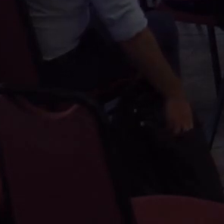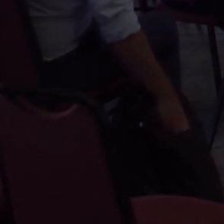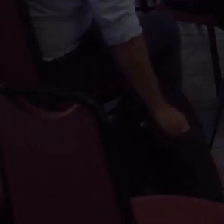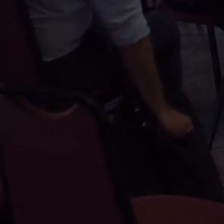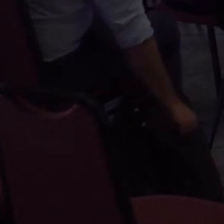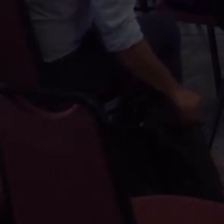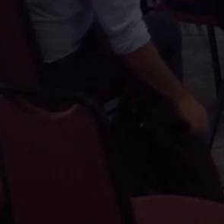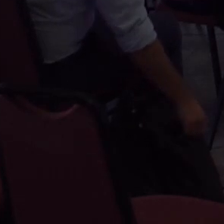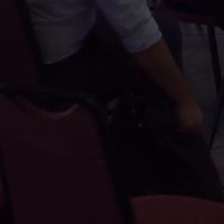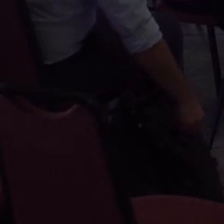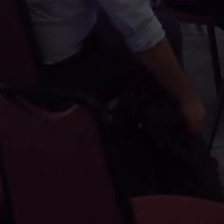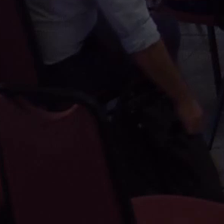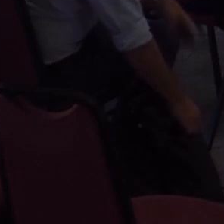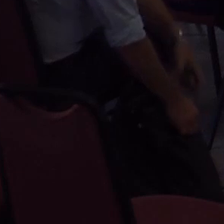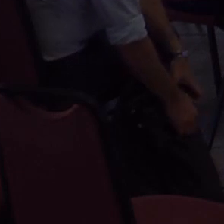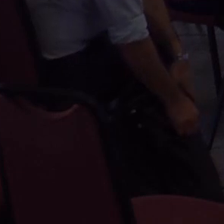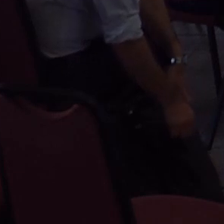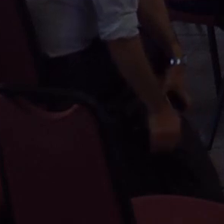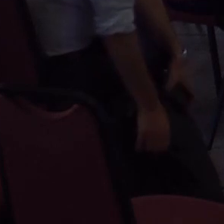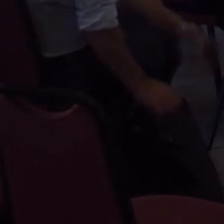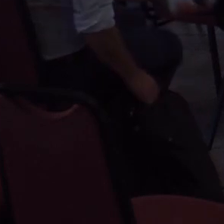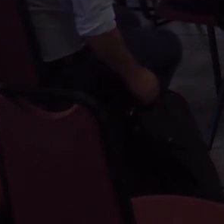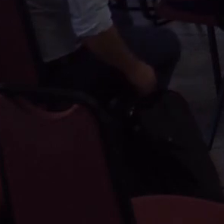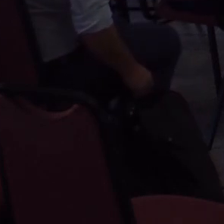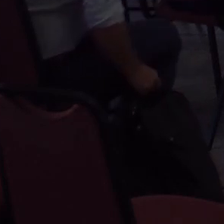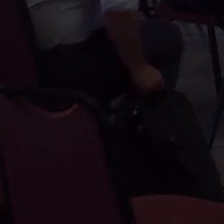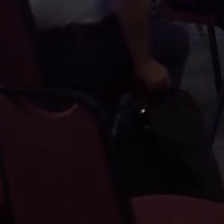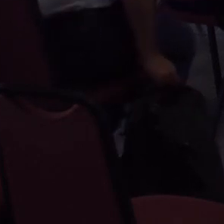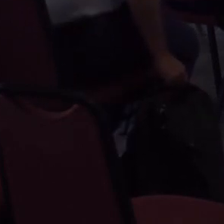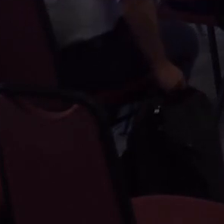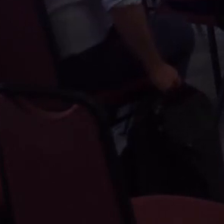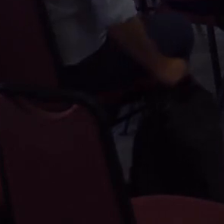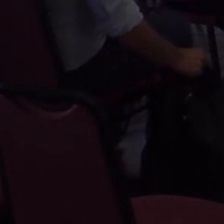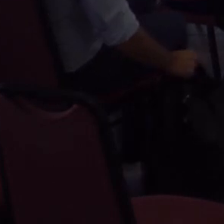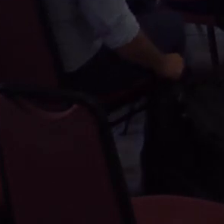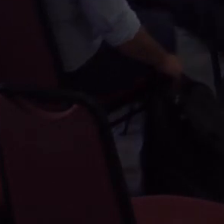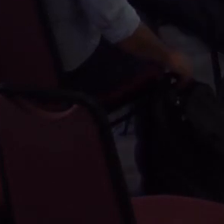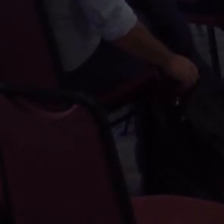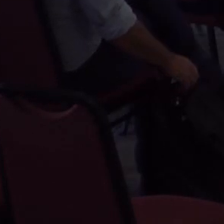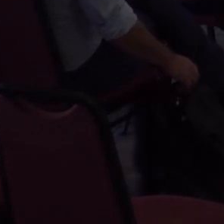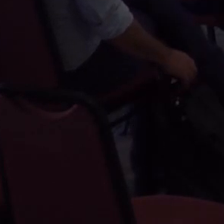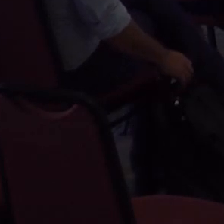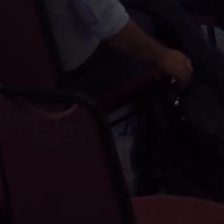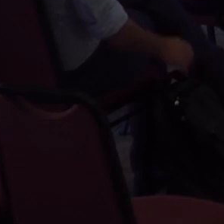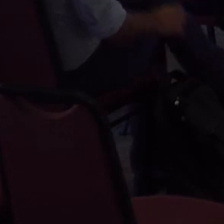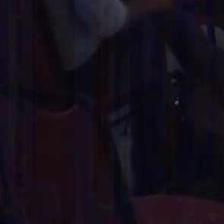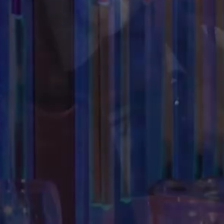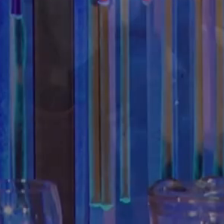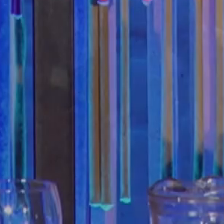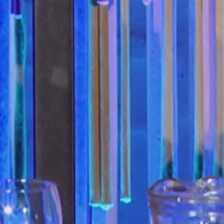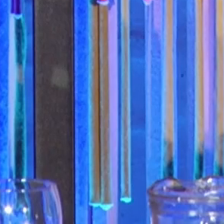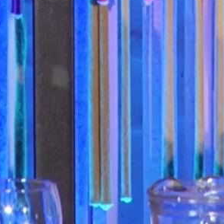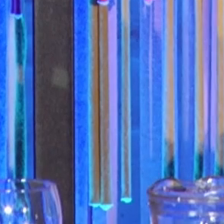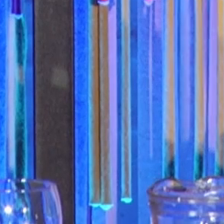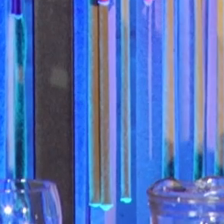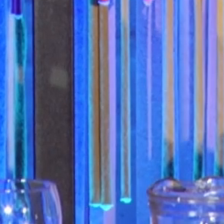en el sector de tecnologías de la información y en el 2017 se acercó a la educación, a CEIBAL, y